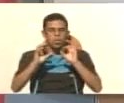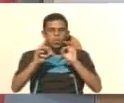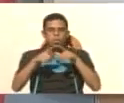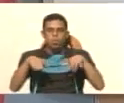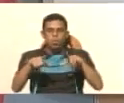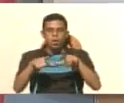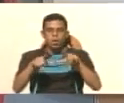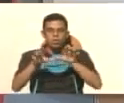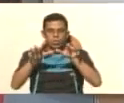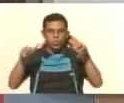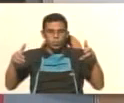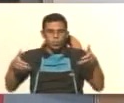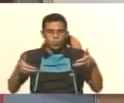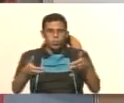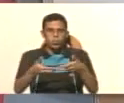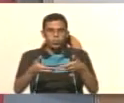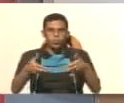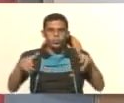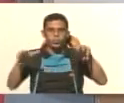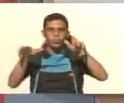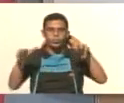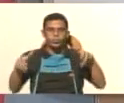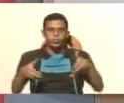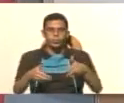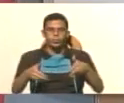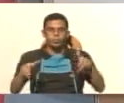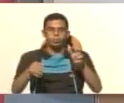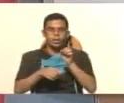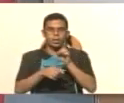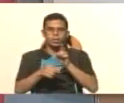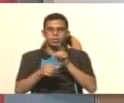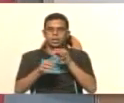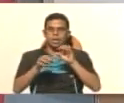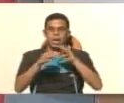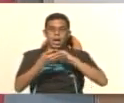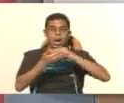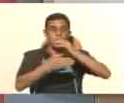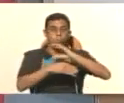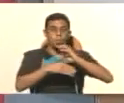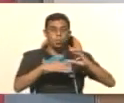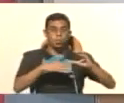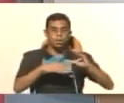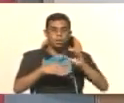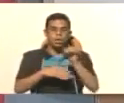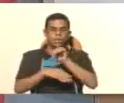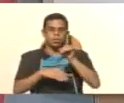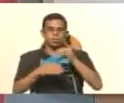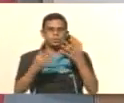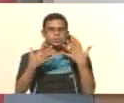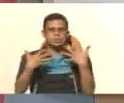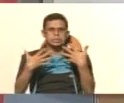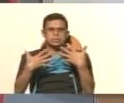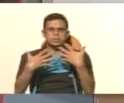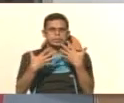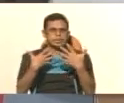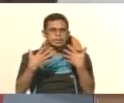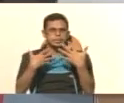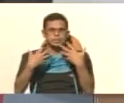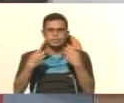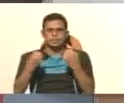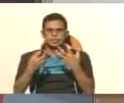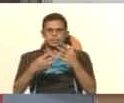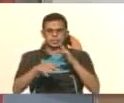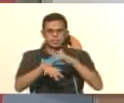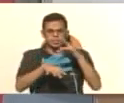para evitar sobrecalentamiento. Esto lo hacemos en cada una de las caras, recordándole que la computadora